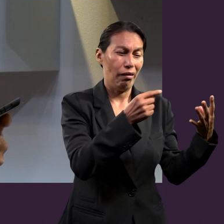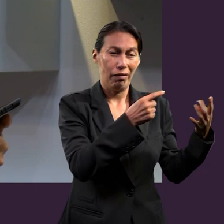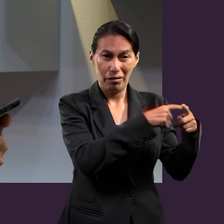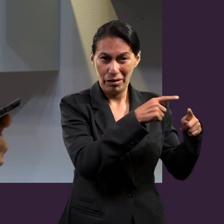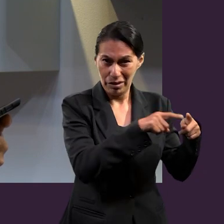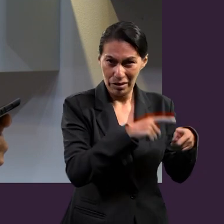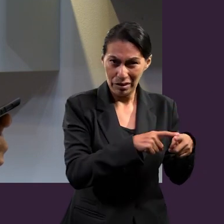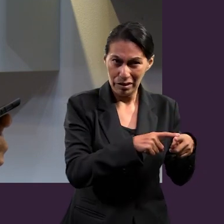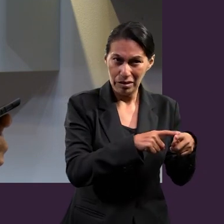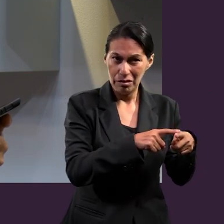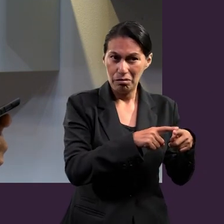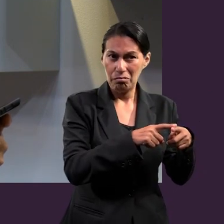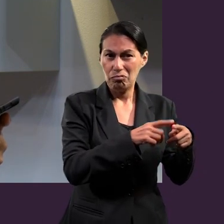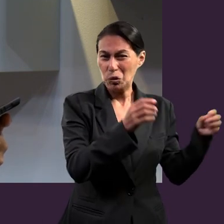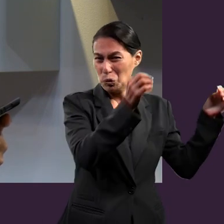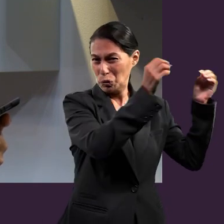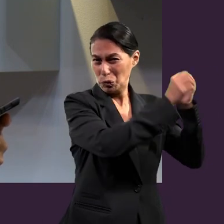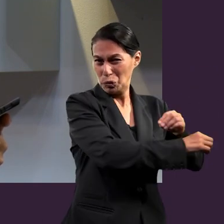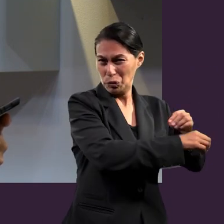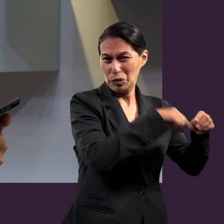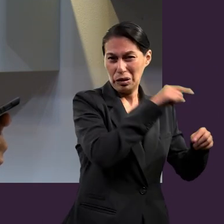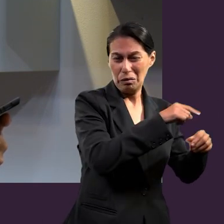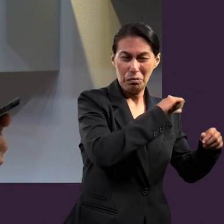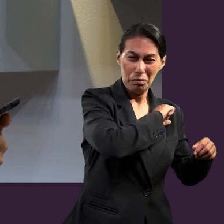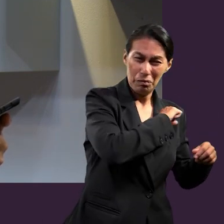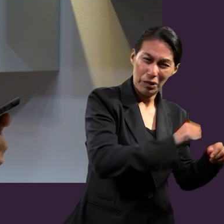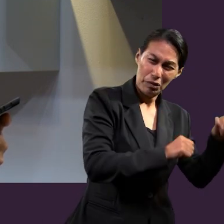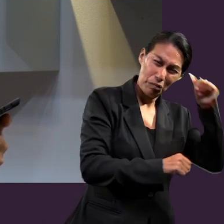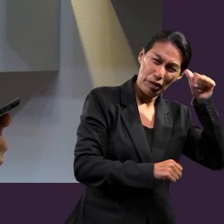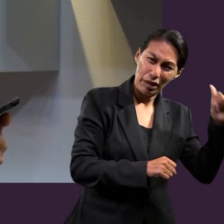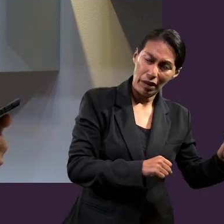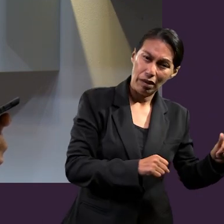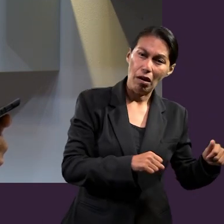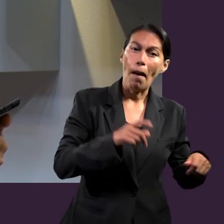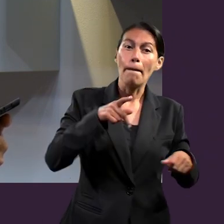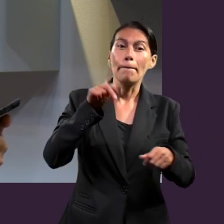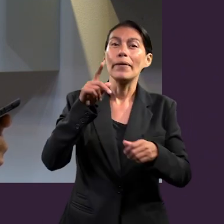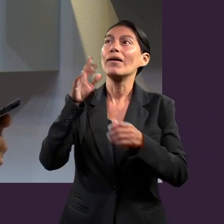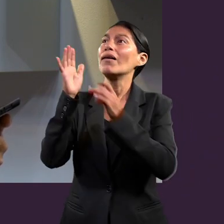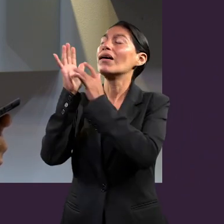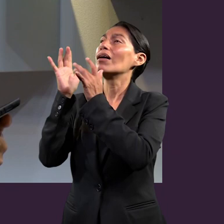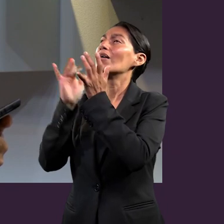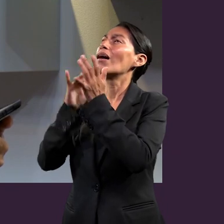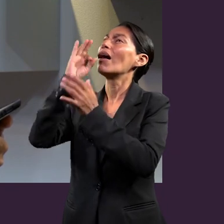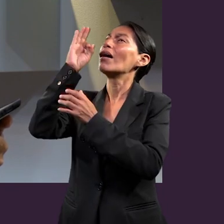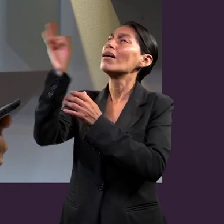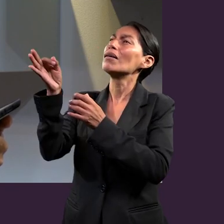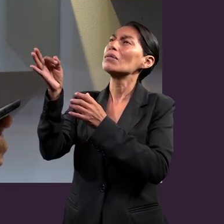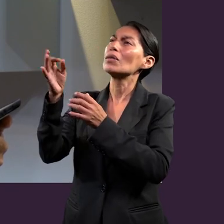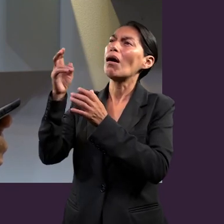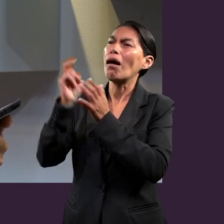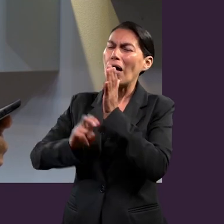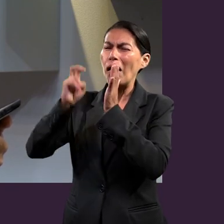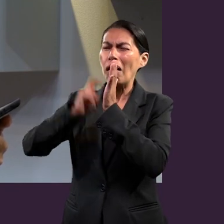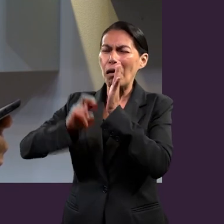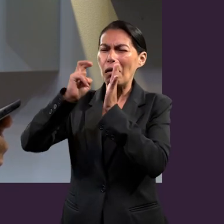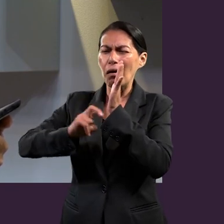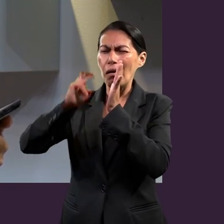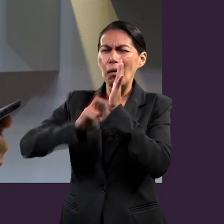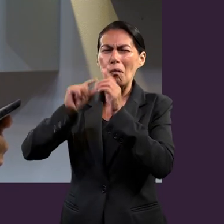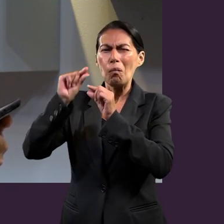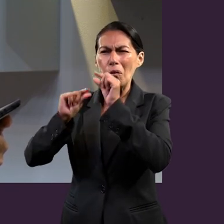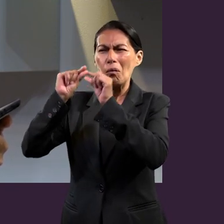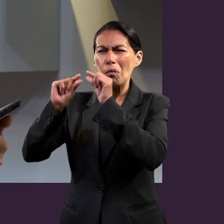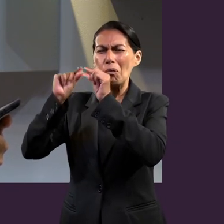y algunas cosas. Sin embargo, aún en la iglesia estamos todavía en ese proceso, ¿no? De seguir aprendiendo, de seguir viviendo como